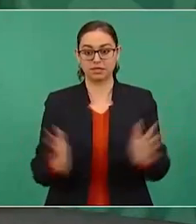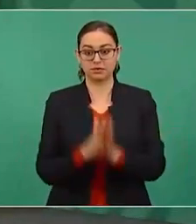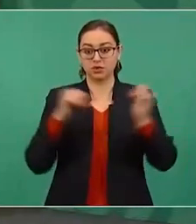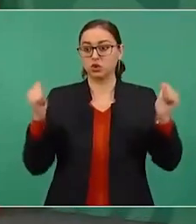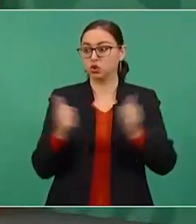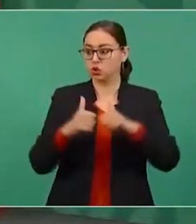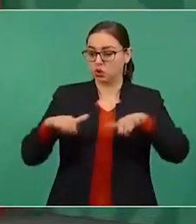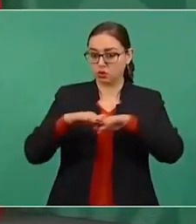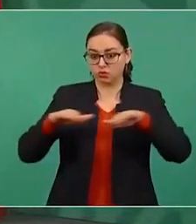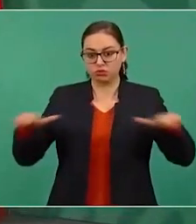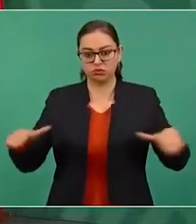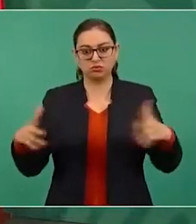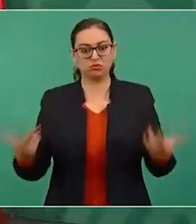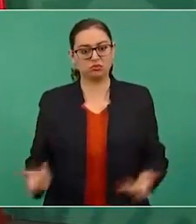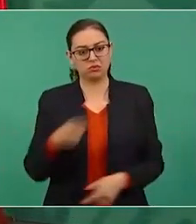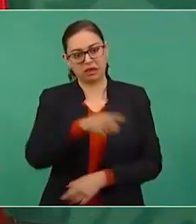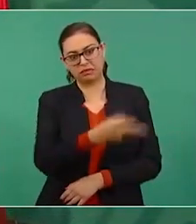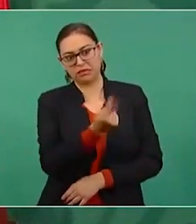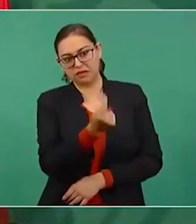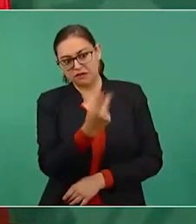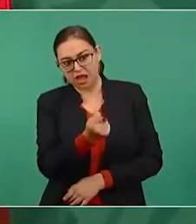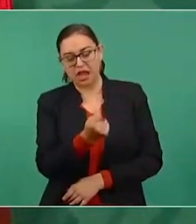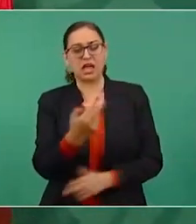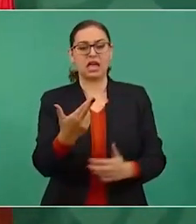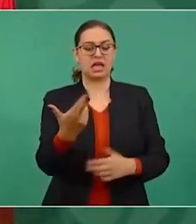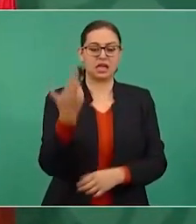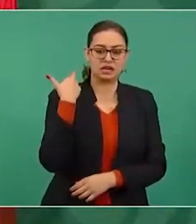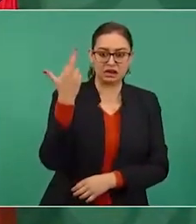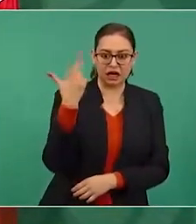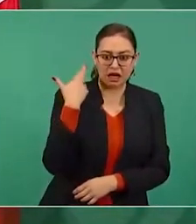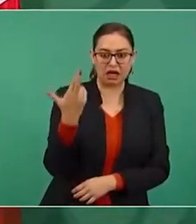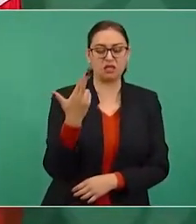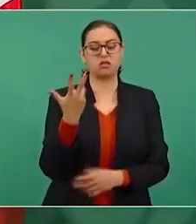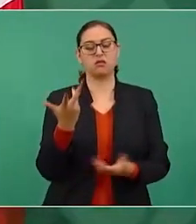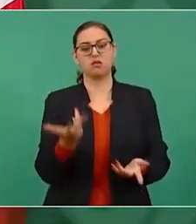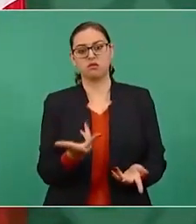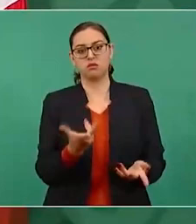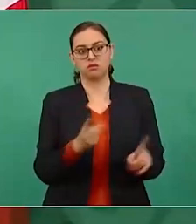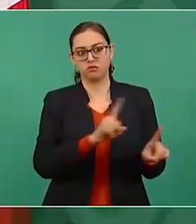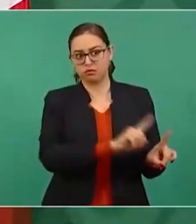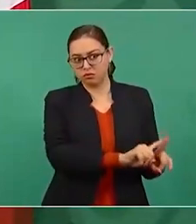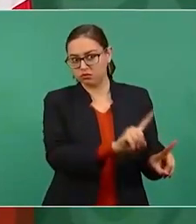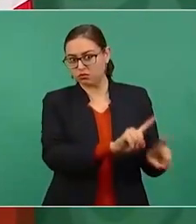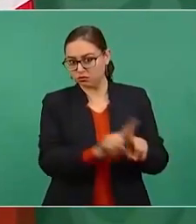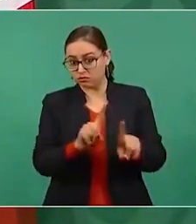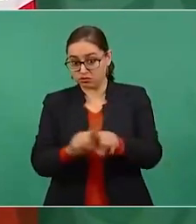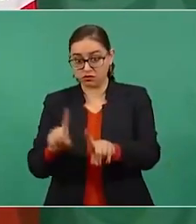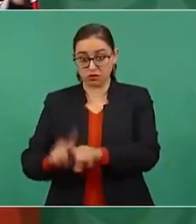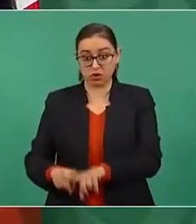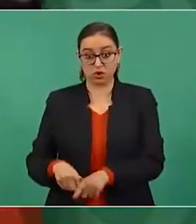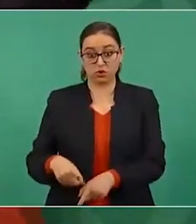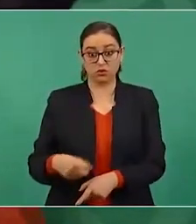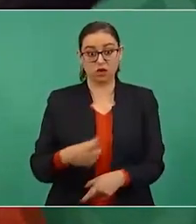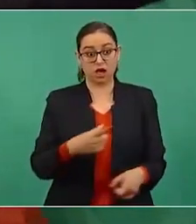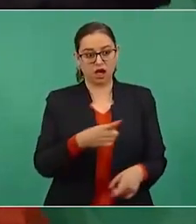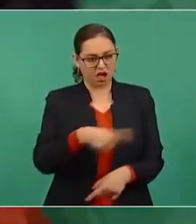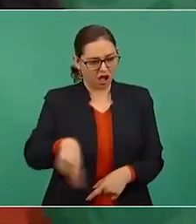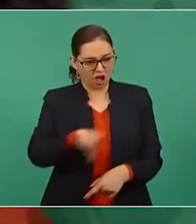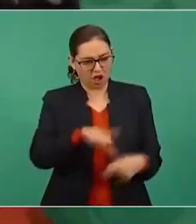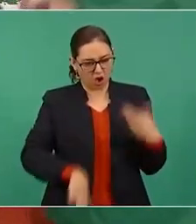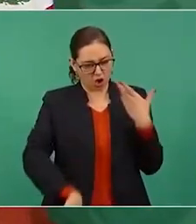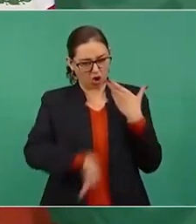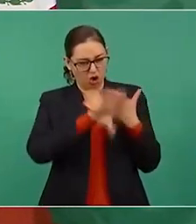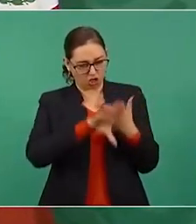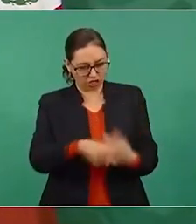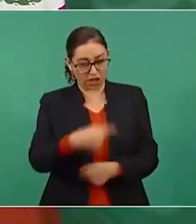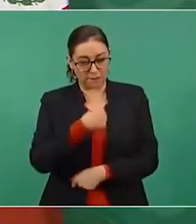en radio, en televisión, a quienes no